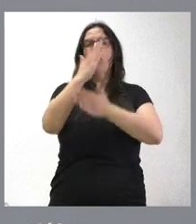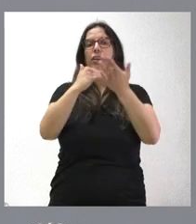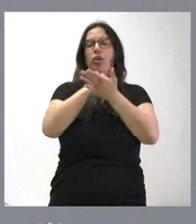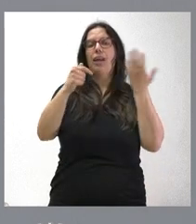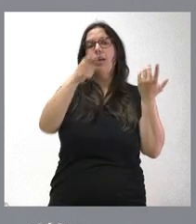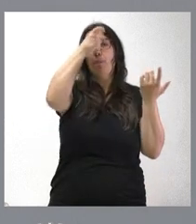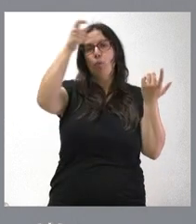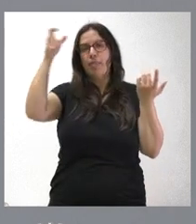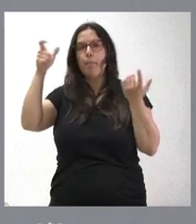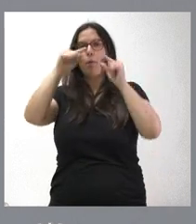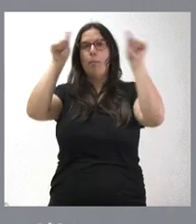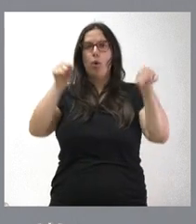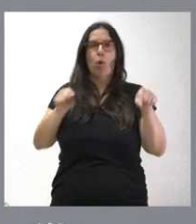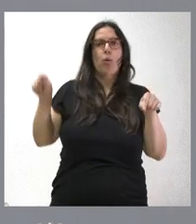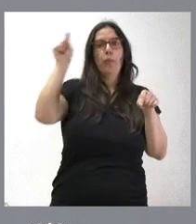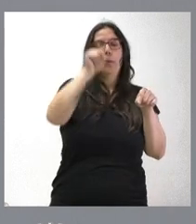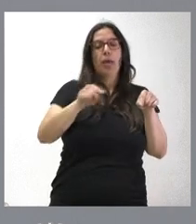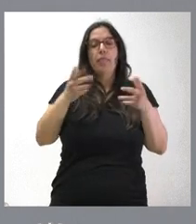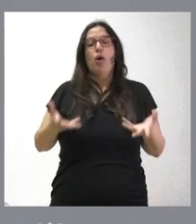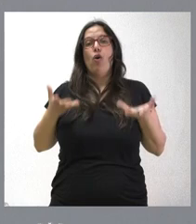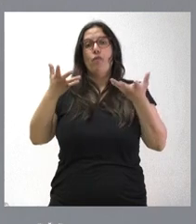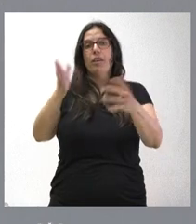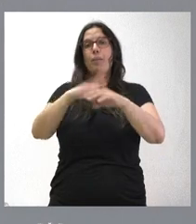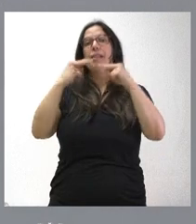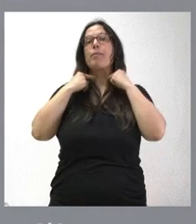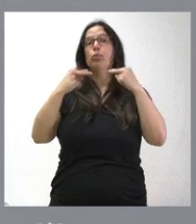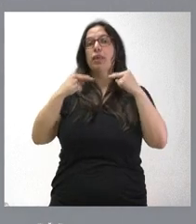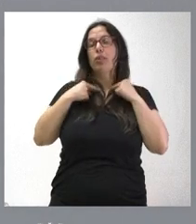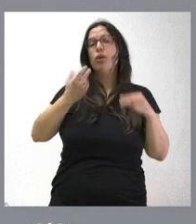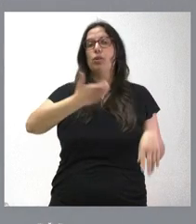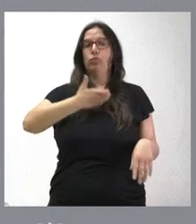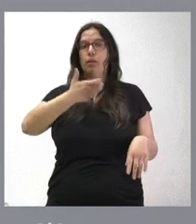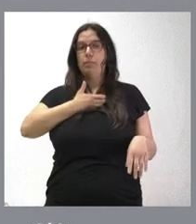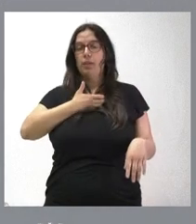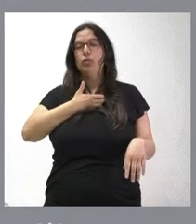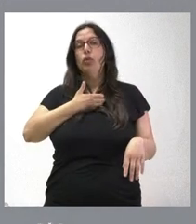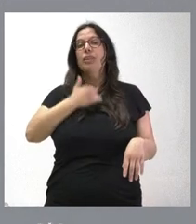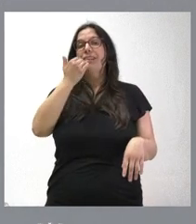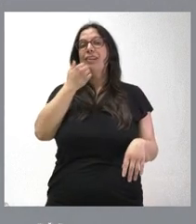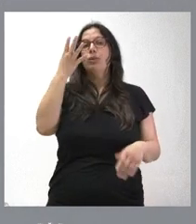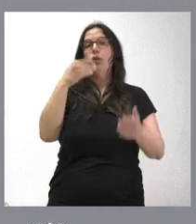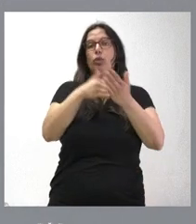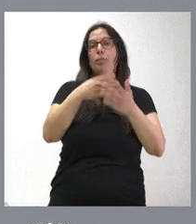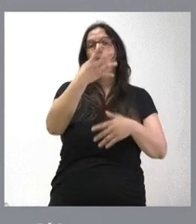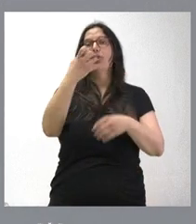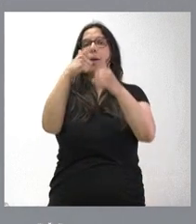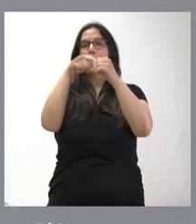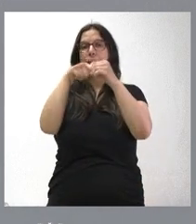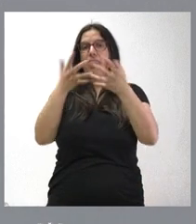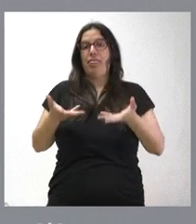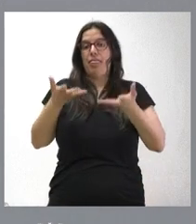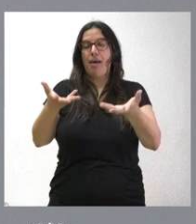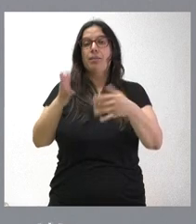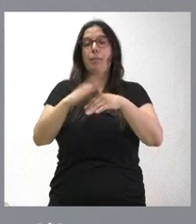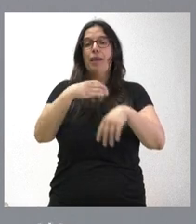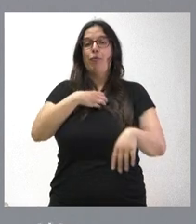Municipios y Provincias. Se oferta, por tanto, para las diputaciones y para los ayuntamientos casi 4.400 plazas para que los